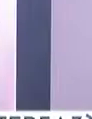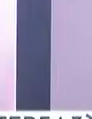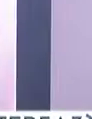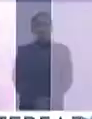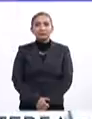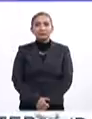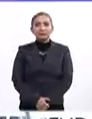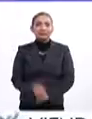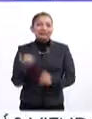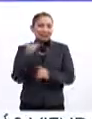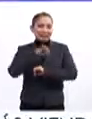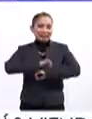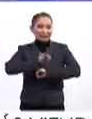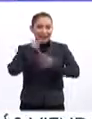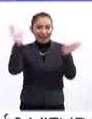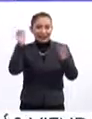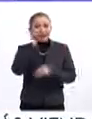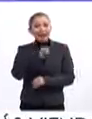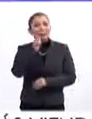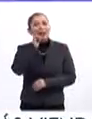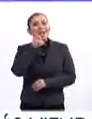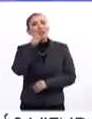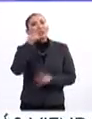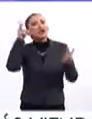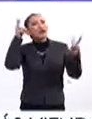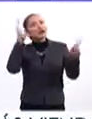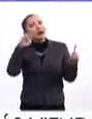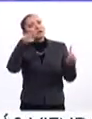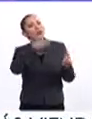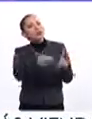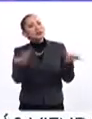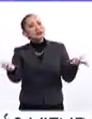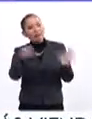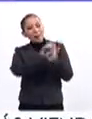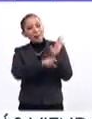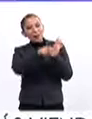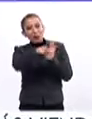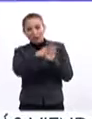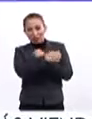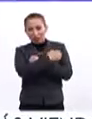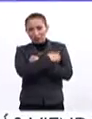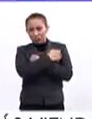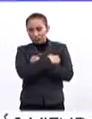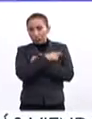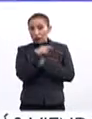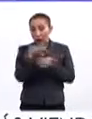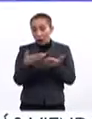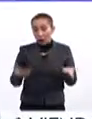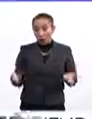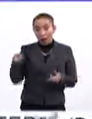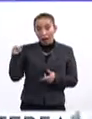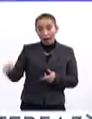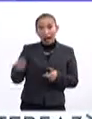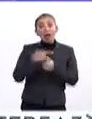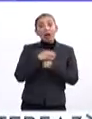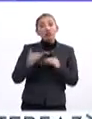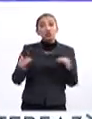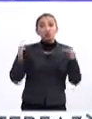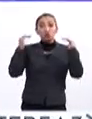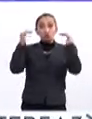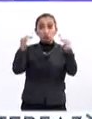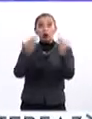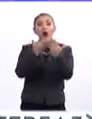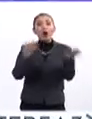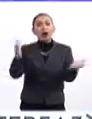Y por supuesto, siempre hablando con temas o de temas referentes a la educación y en esta ocasión a la educación superior,